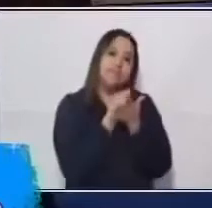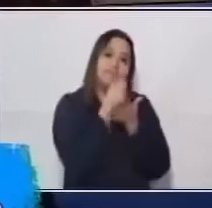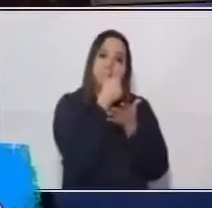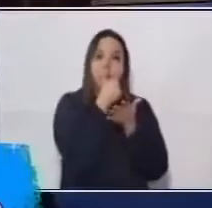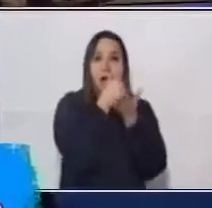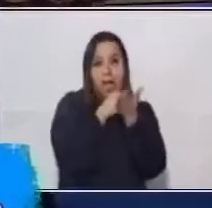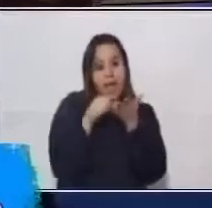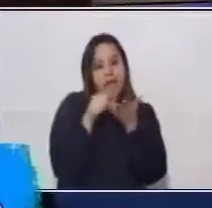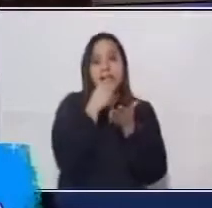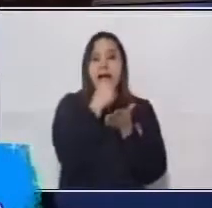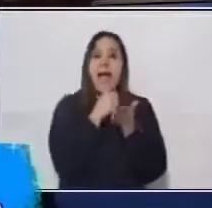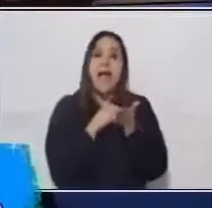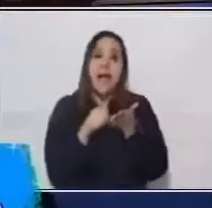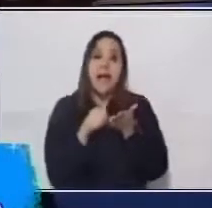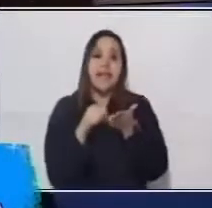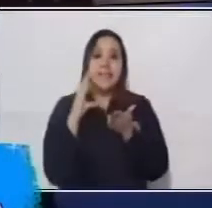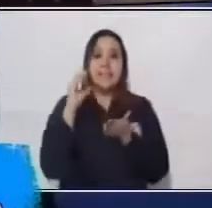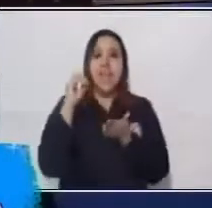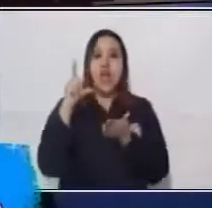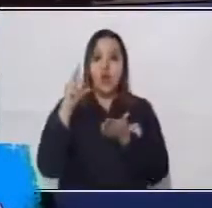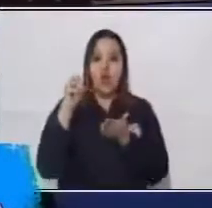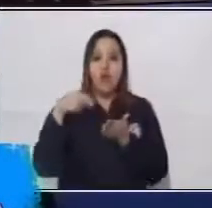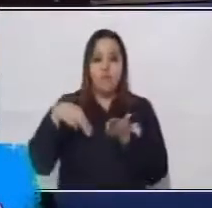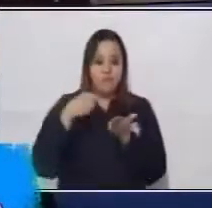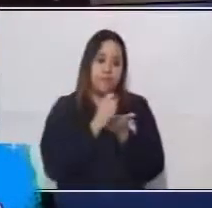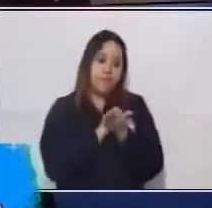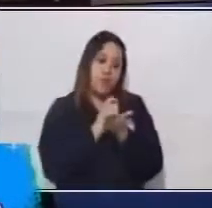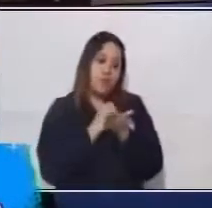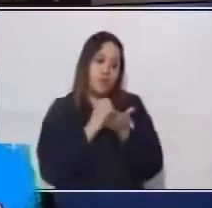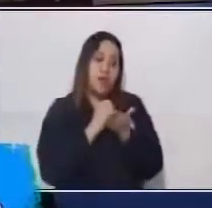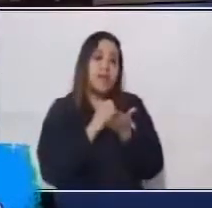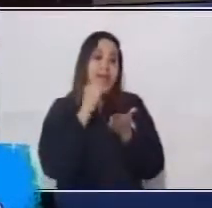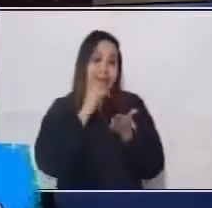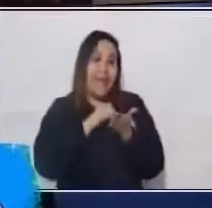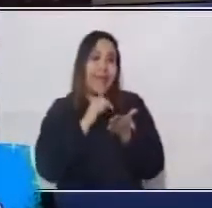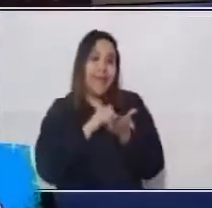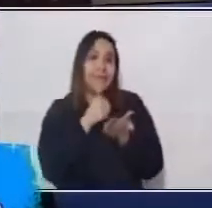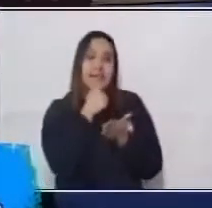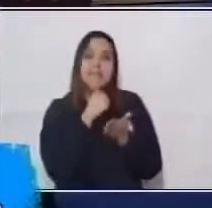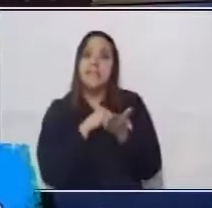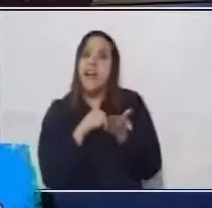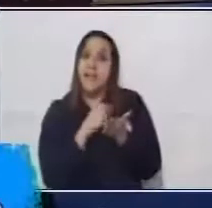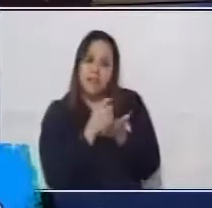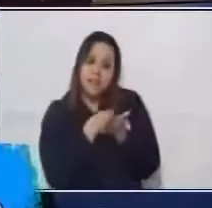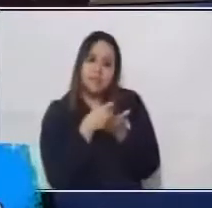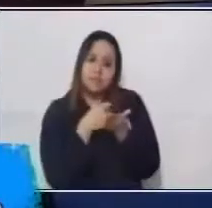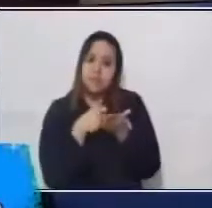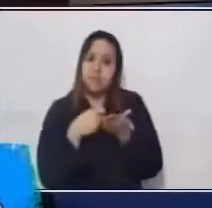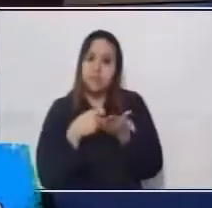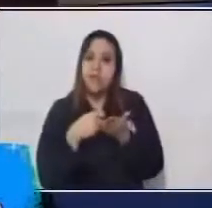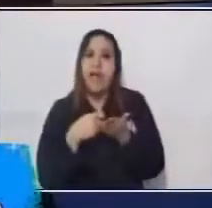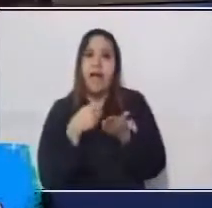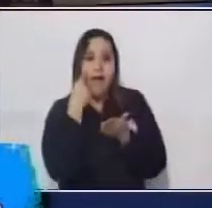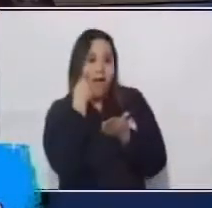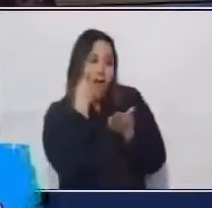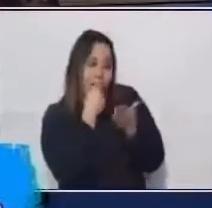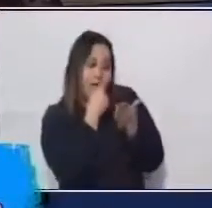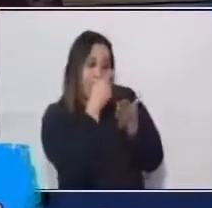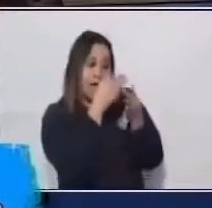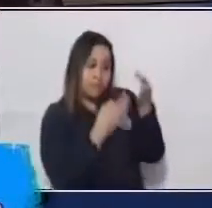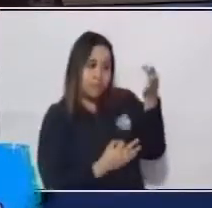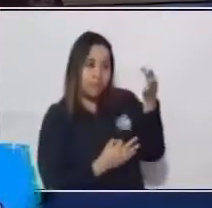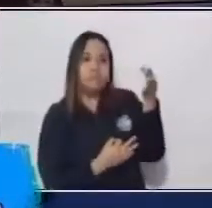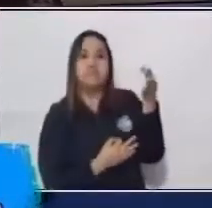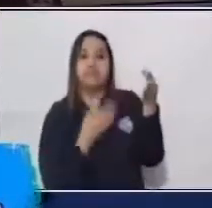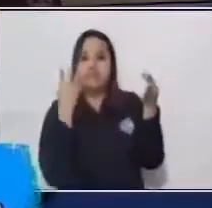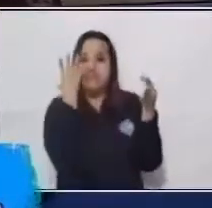Colón, el diario de Colón y dentro de esas descripciones hace unas alusiones muy bonitas